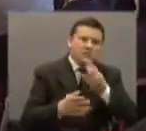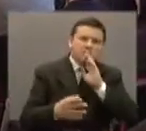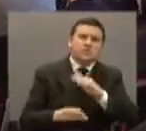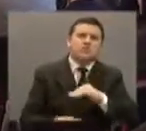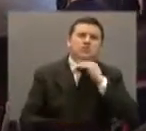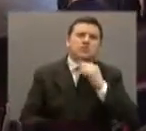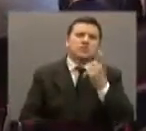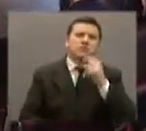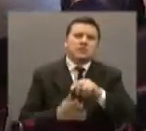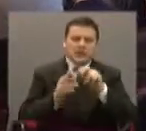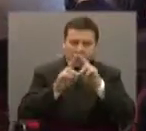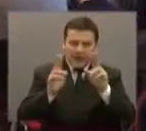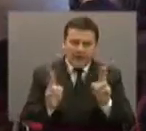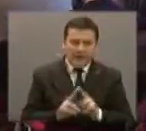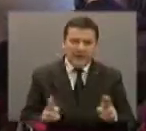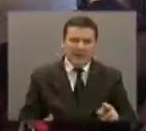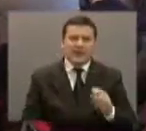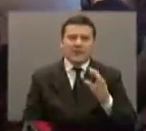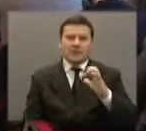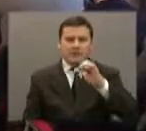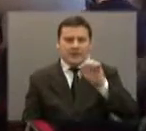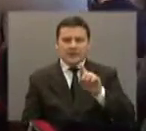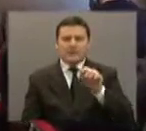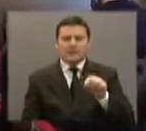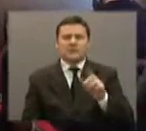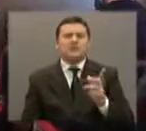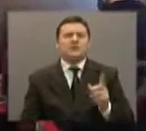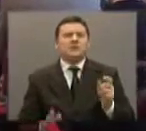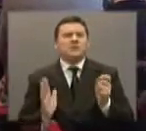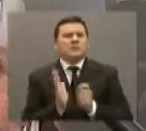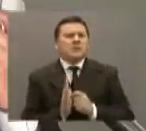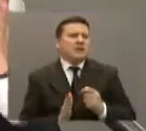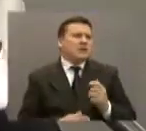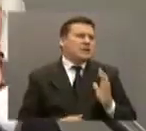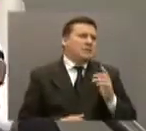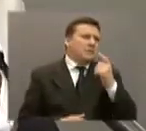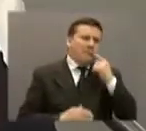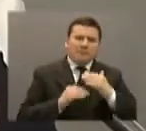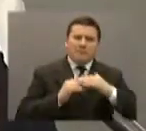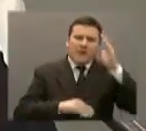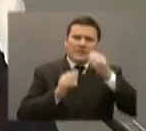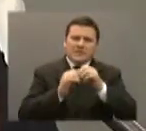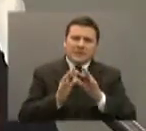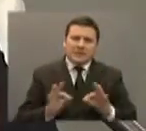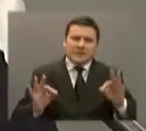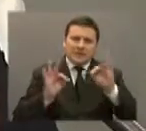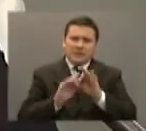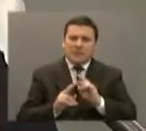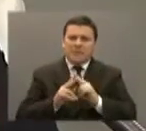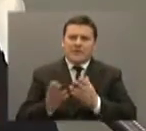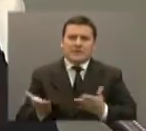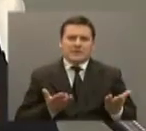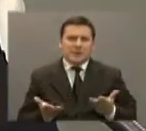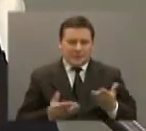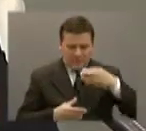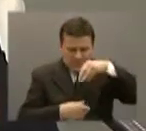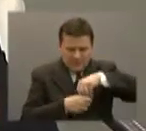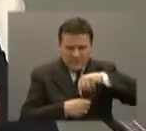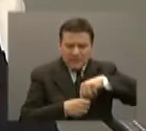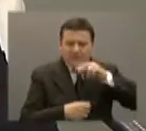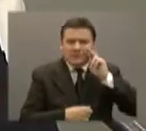suficiencia de red de las EPS y es uno de los criterios, yo diría que es el criterio más importante que estamos utilizando